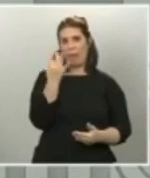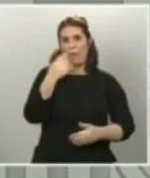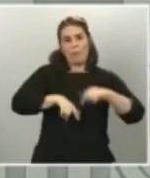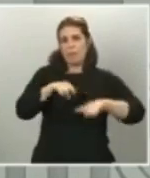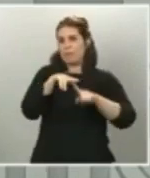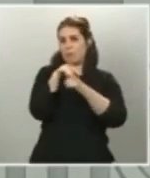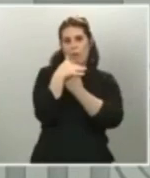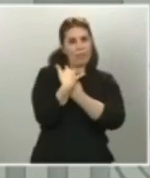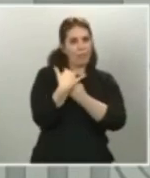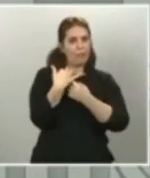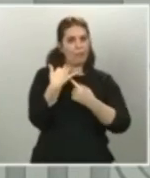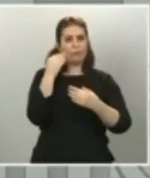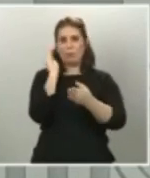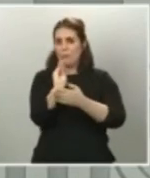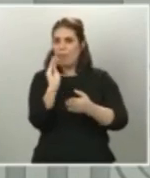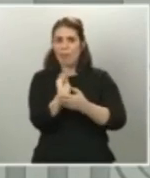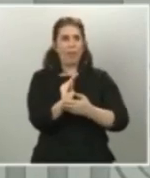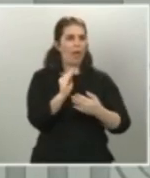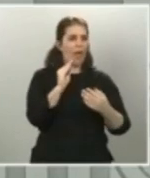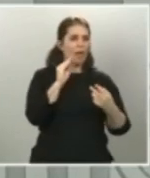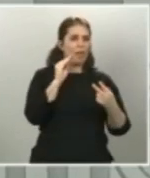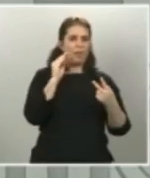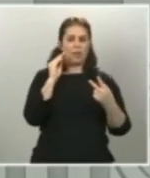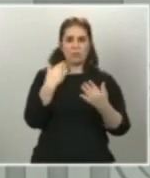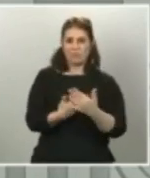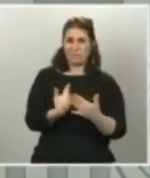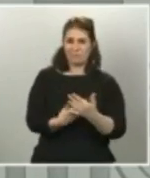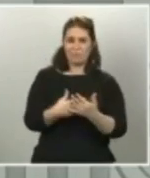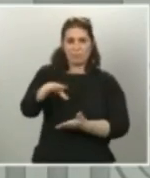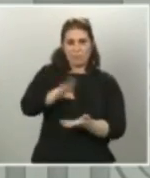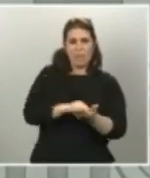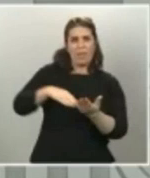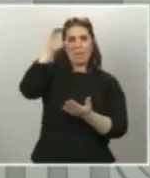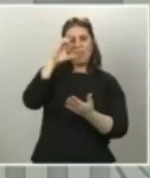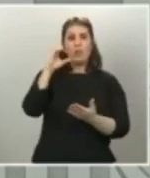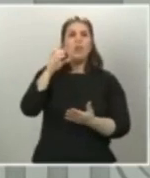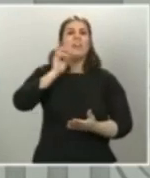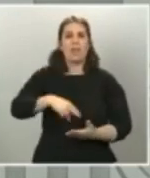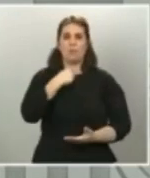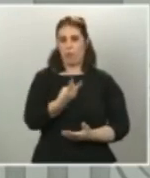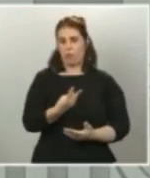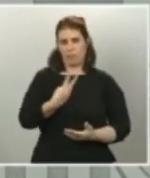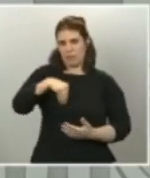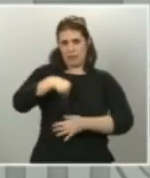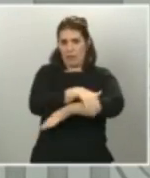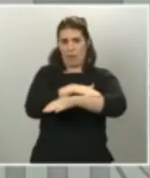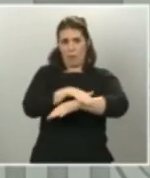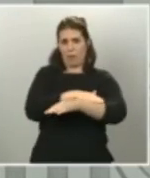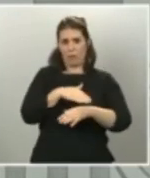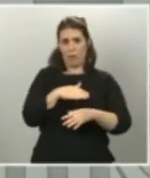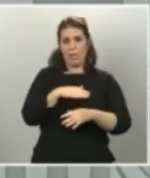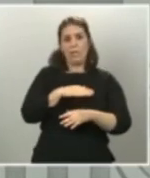con mucha prudencia, en base a la evidencia científica al presidente del gobierno y en última instancia le corresponde al Congreso